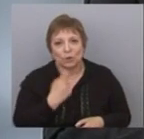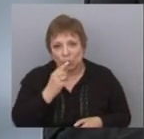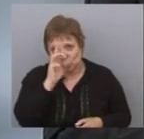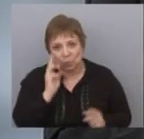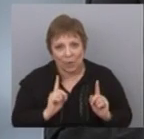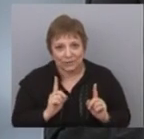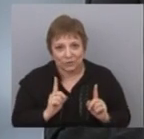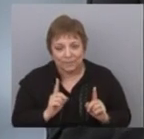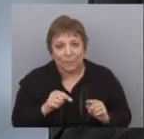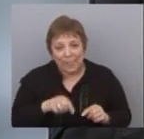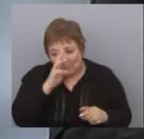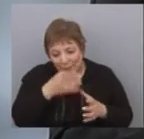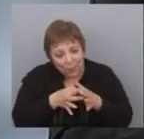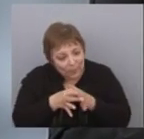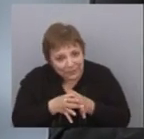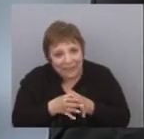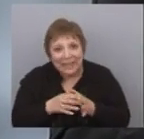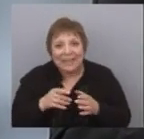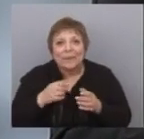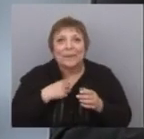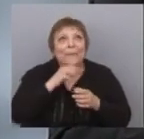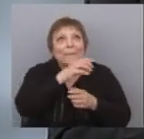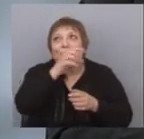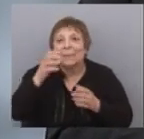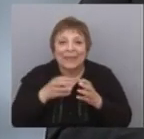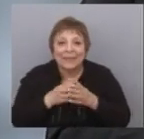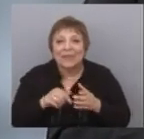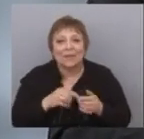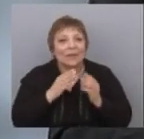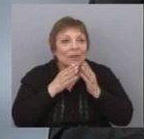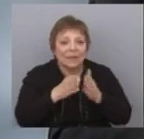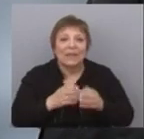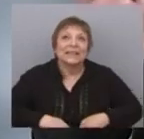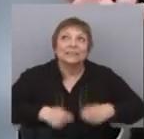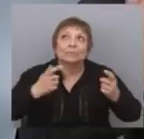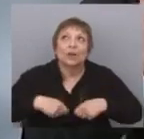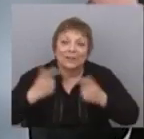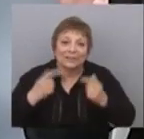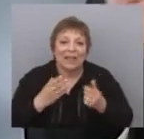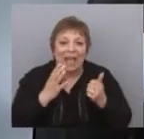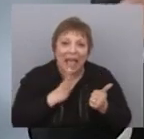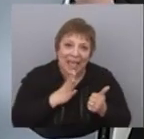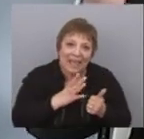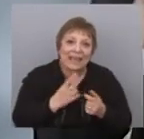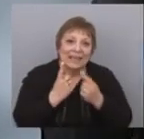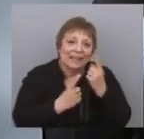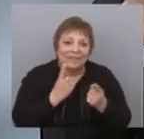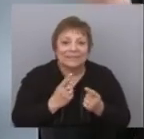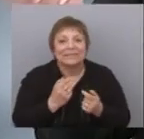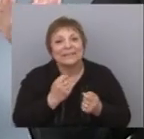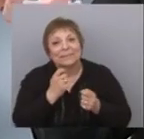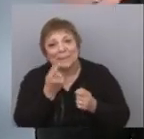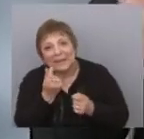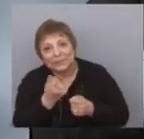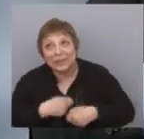Claro, el Uruguay es un país chico, tiene sus mercados pequeños y nuestros rubros son básicamente orientados a exportación. Ahí hay un necesario trade-off, ¿cómo se llama? Entre lo que son